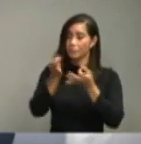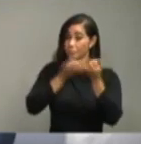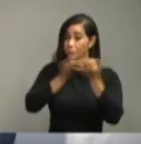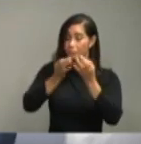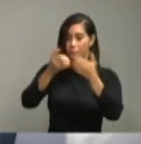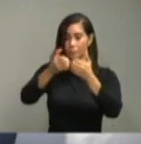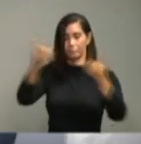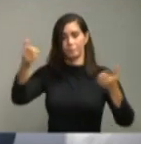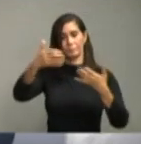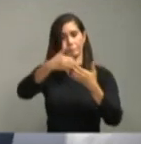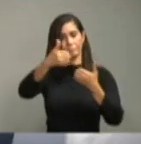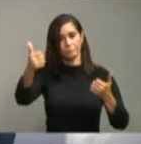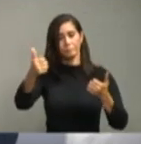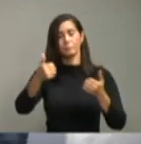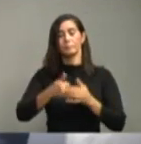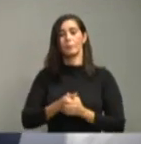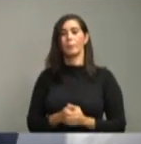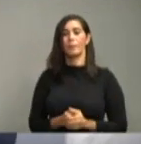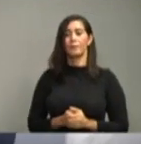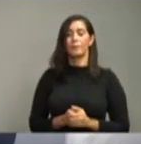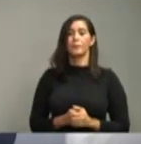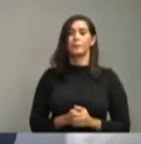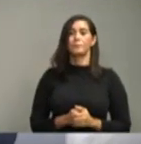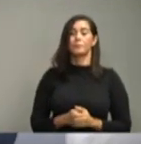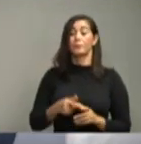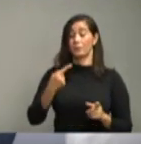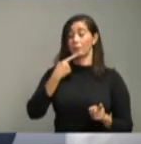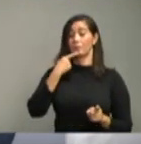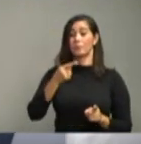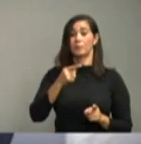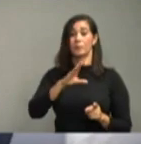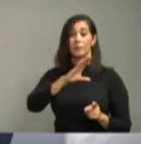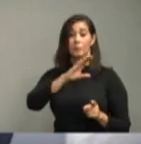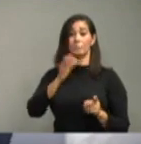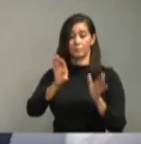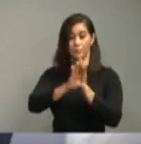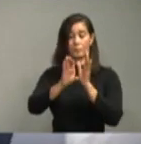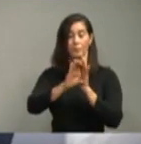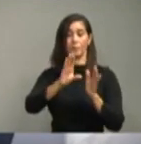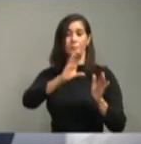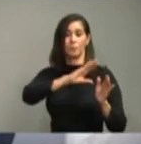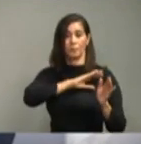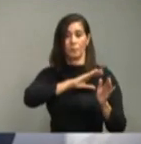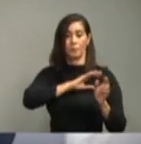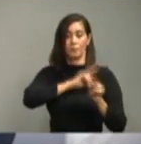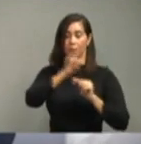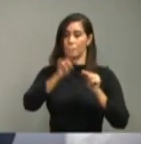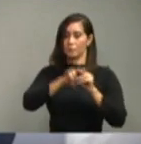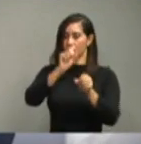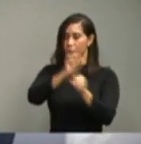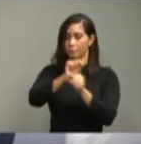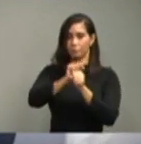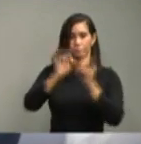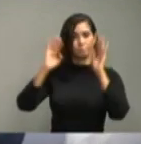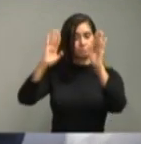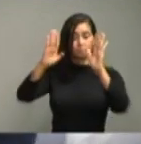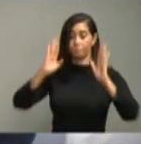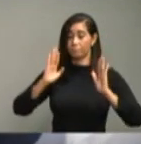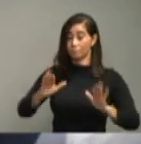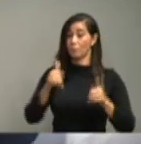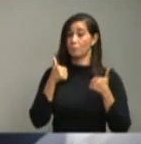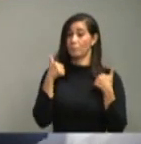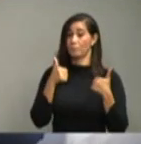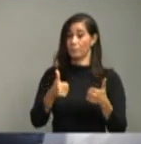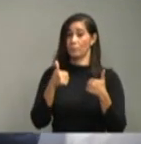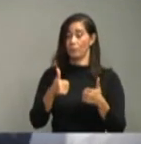debo destacar el rol importante de la Policía Nacional que ha estado haciendo detenciones y a